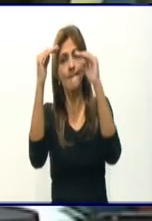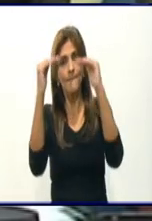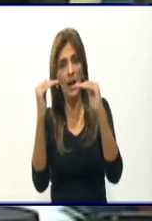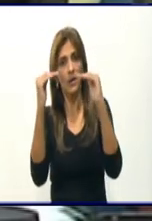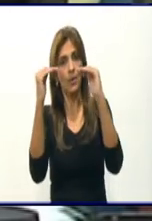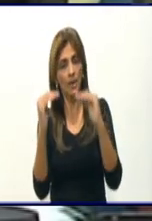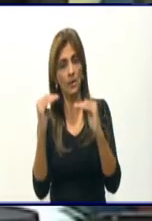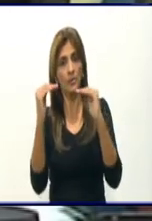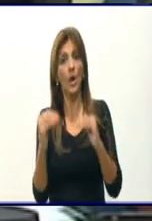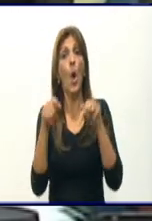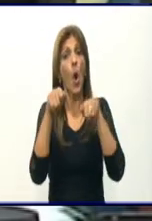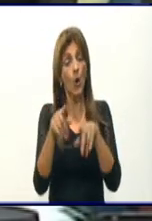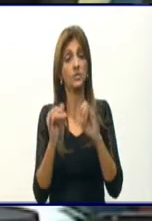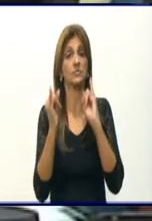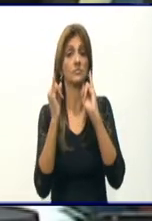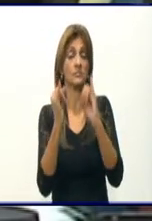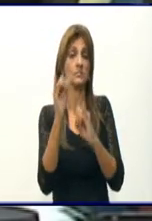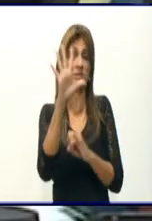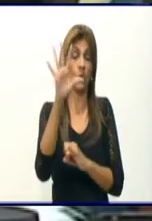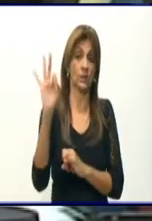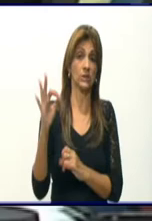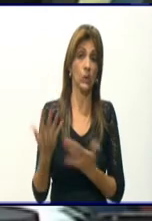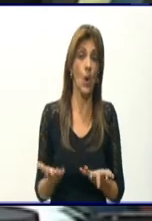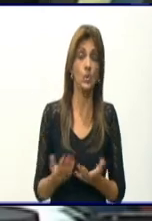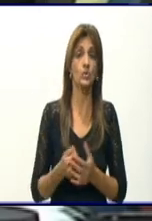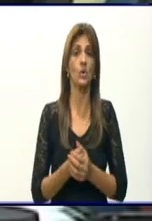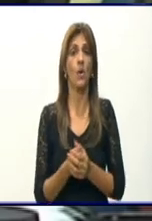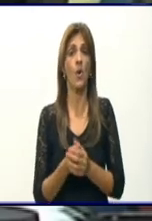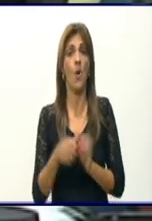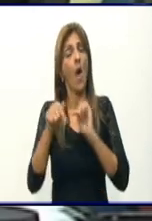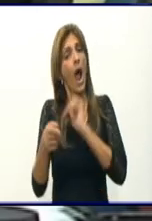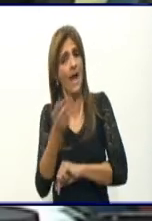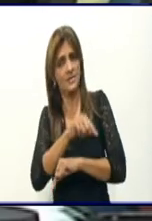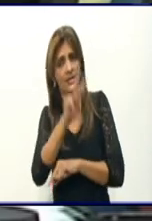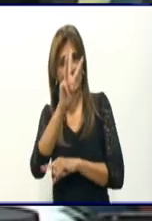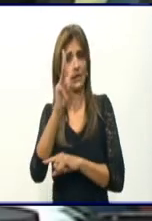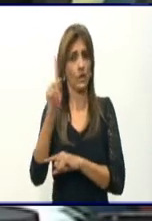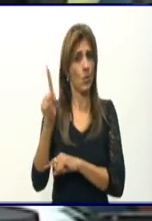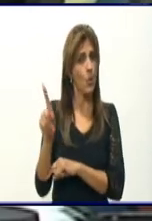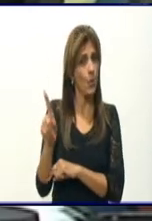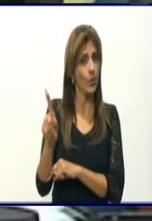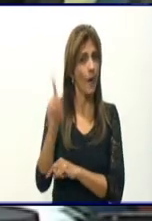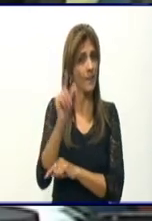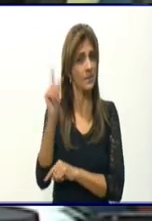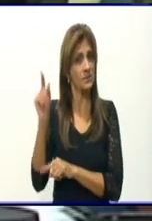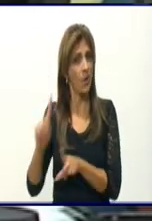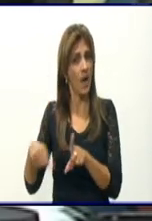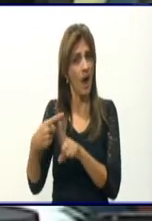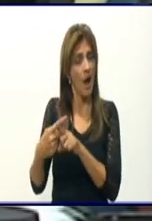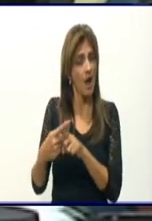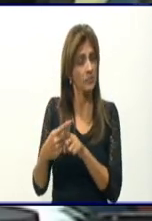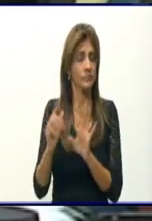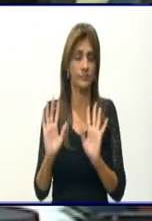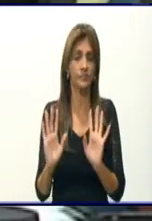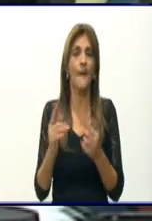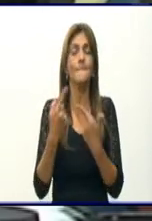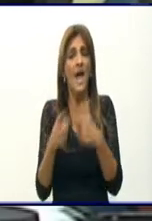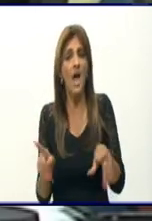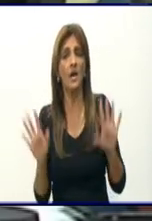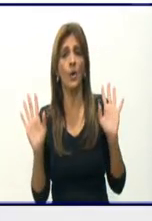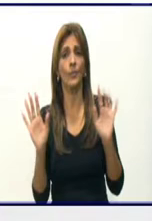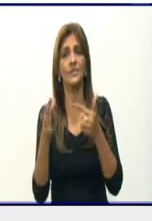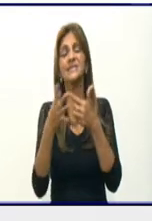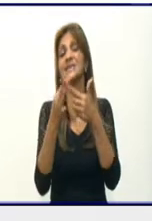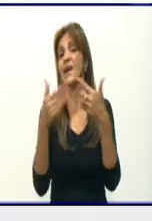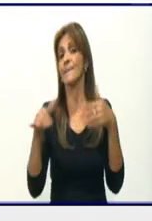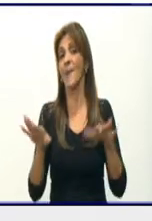58 casos ayer estuvo por el orden de los 31 y así sucesivamente. Sin embargo, a lo